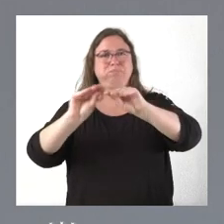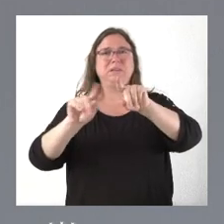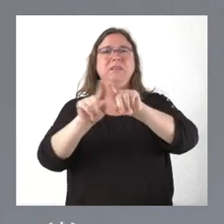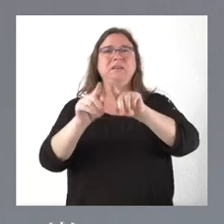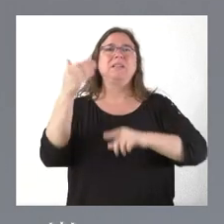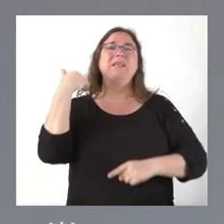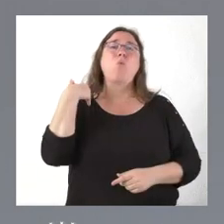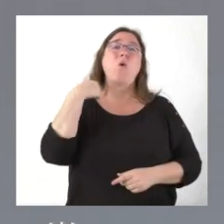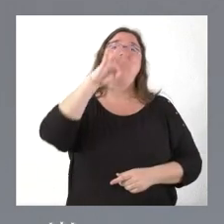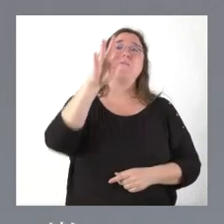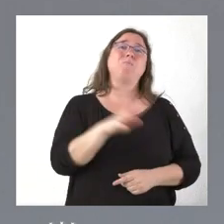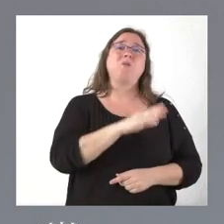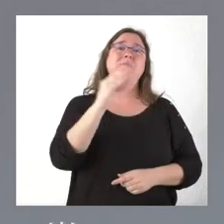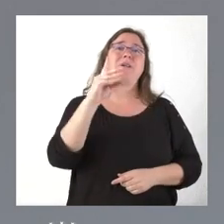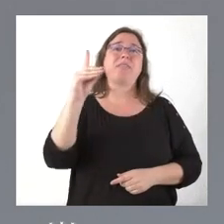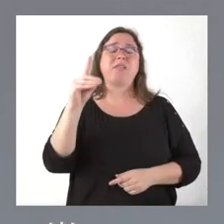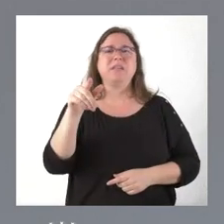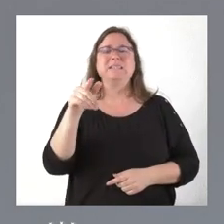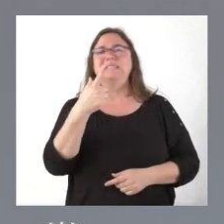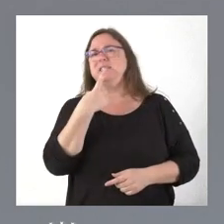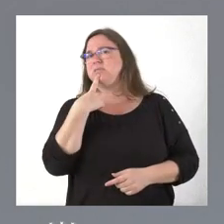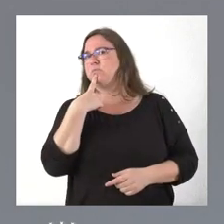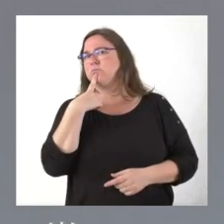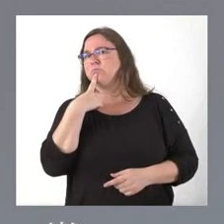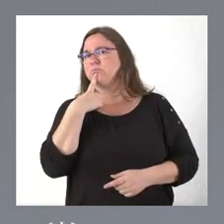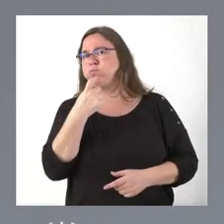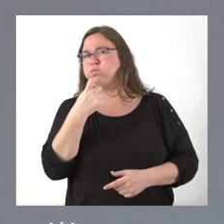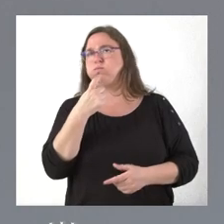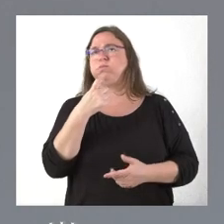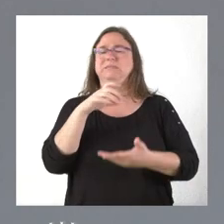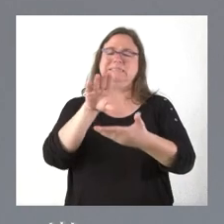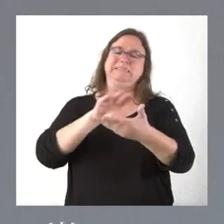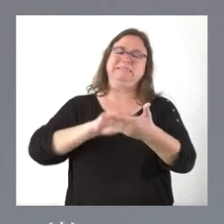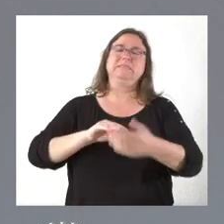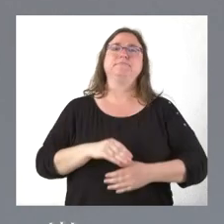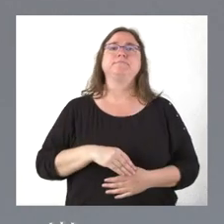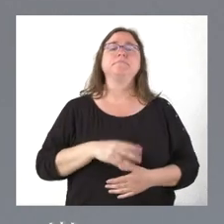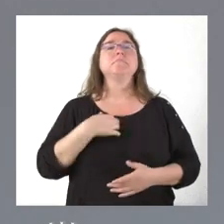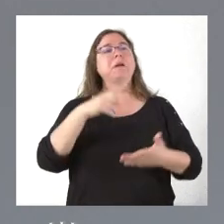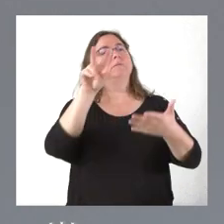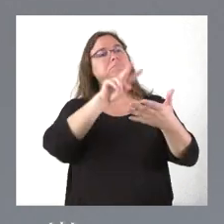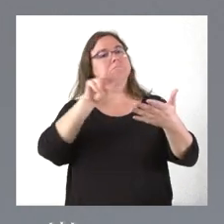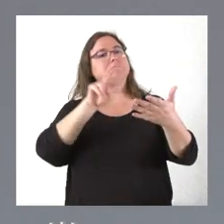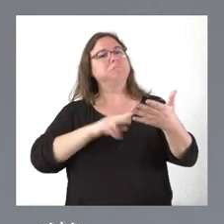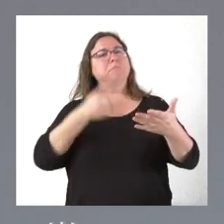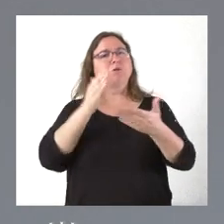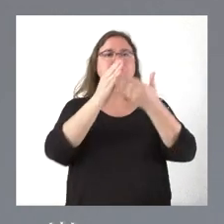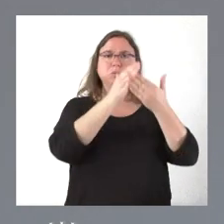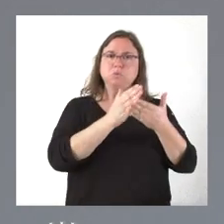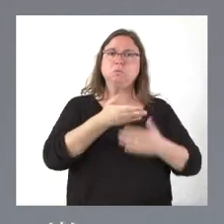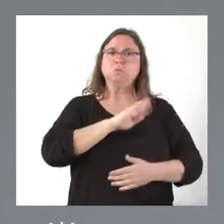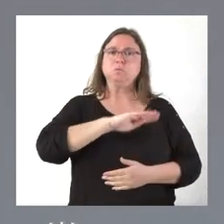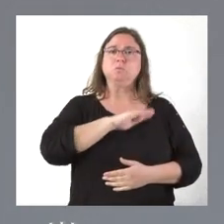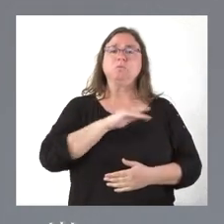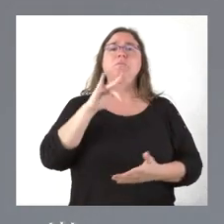del Cid y la verdad cuesta mucho trabajo y cuesta mucho trabajo, hemos hecho una lectura importante, también hemos